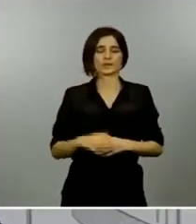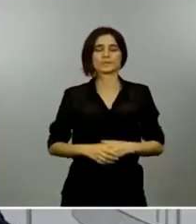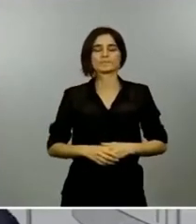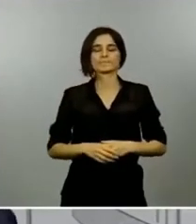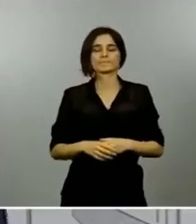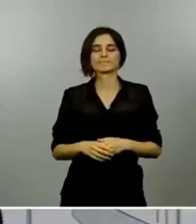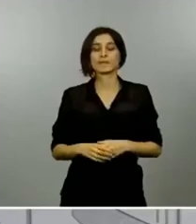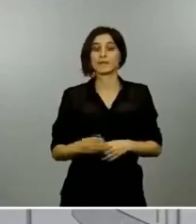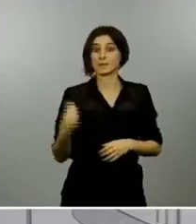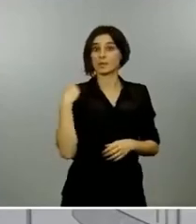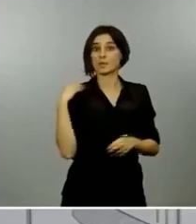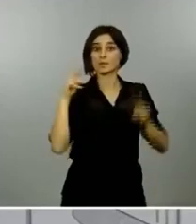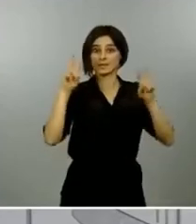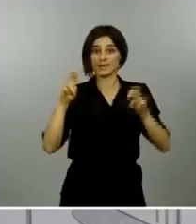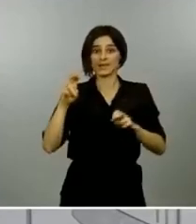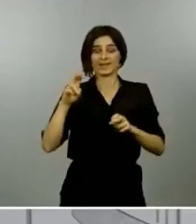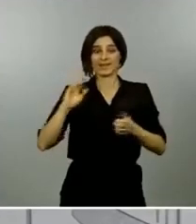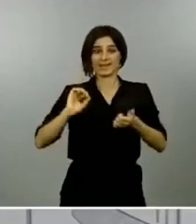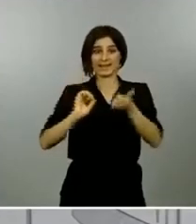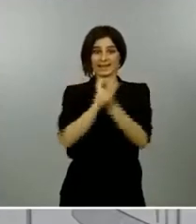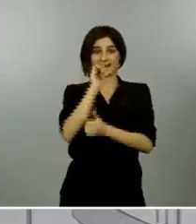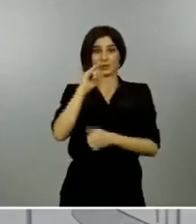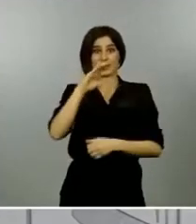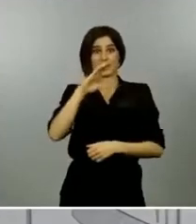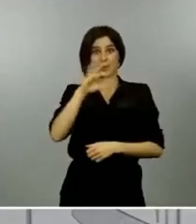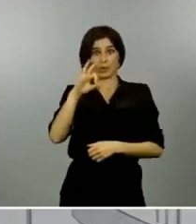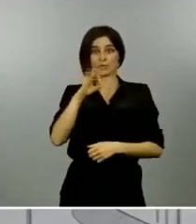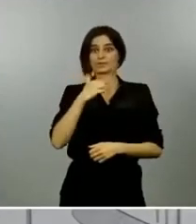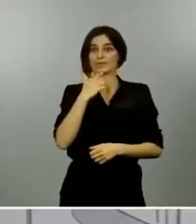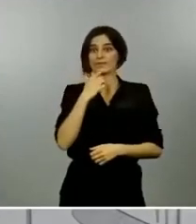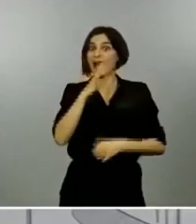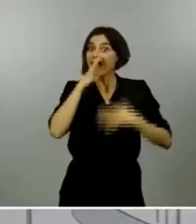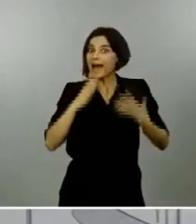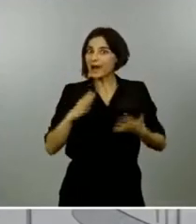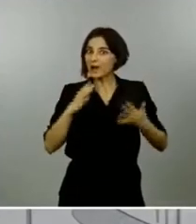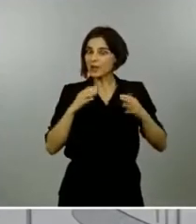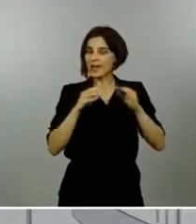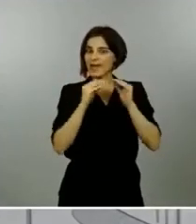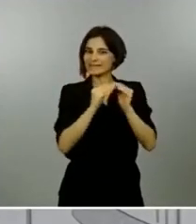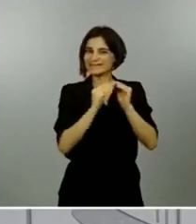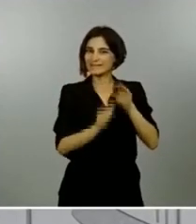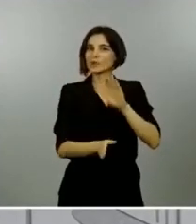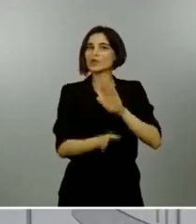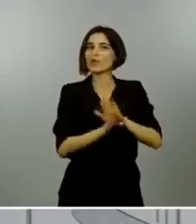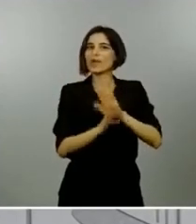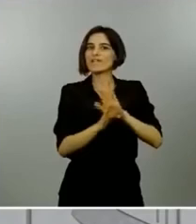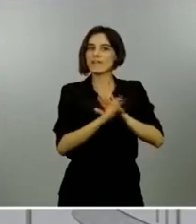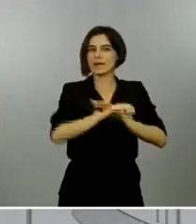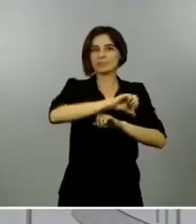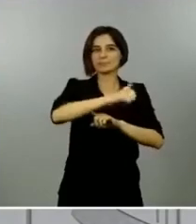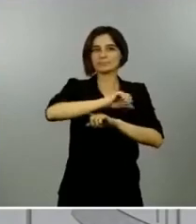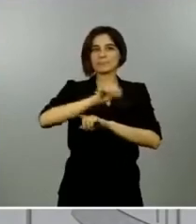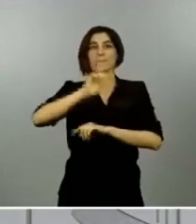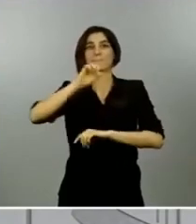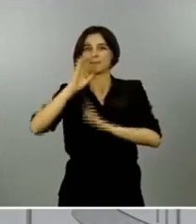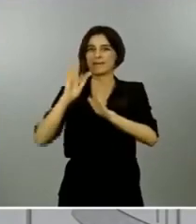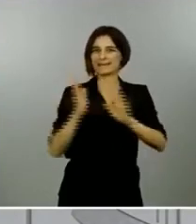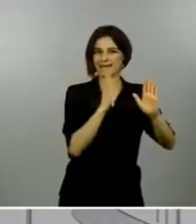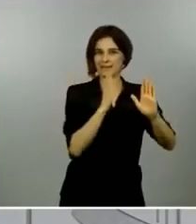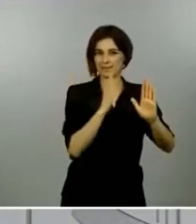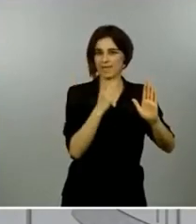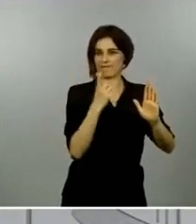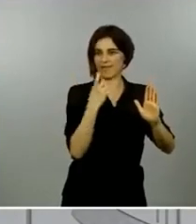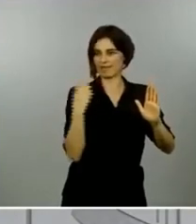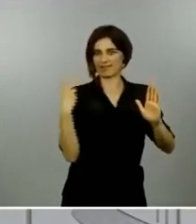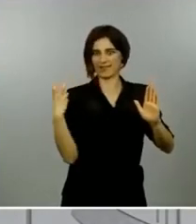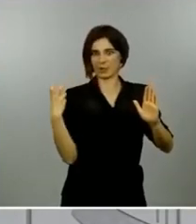por tanto en fin yo creo que vamos yendo conforme a las exigencias del mercado y lo que creo que es importante volver a subrayar